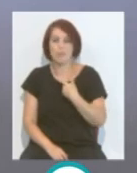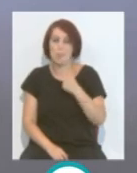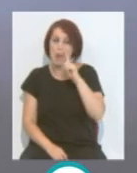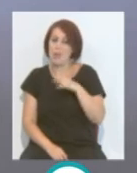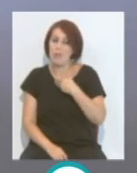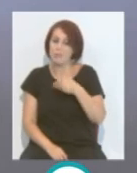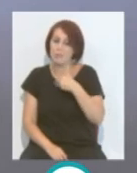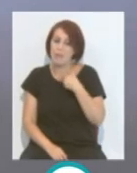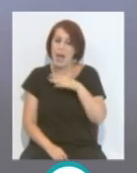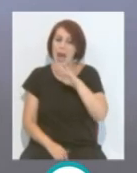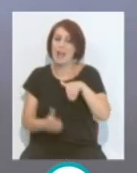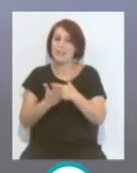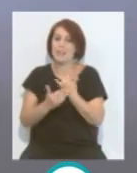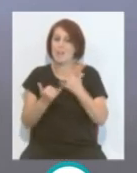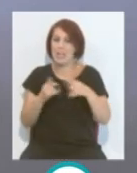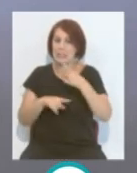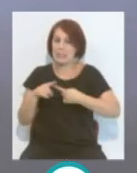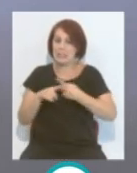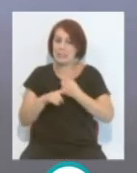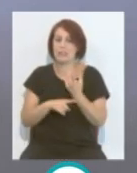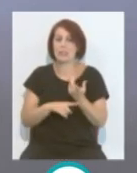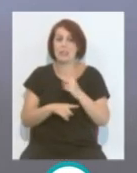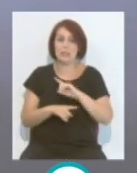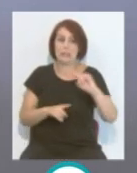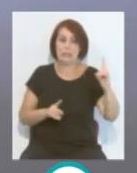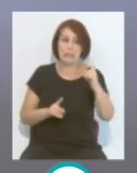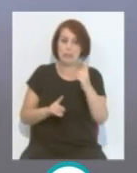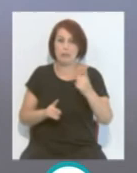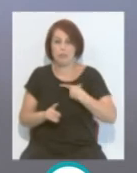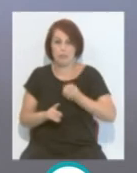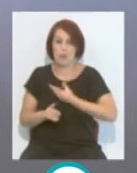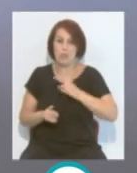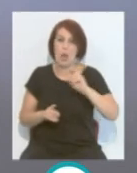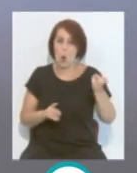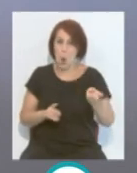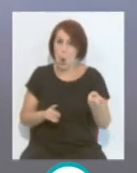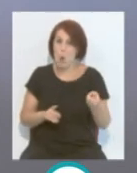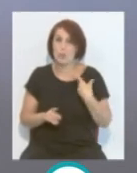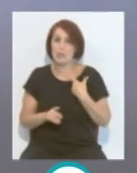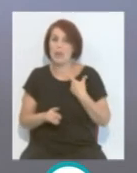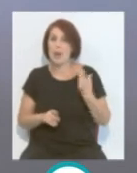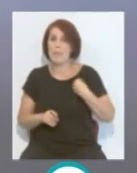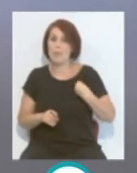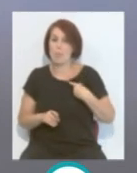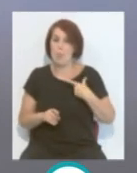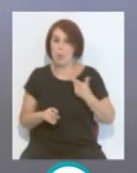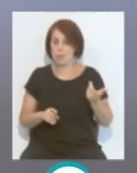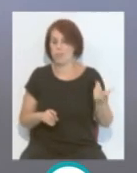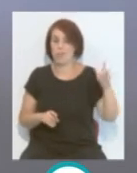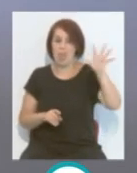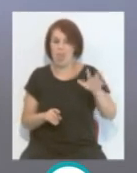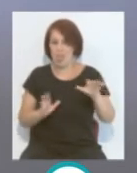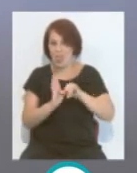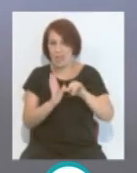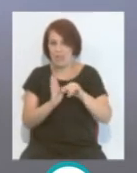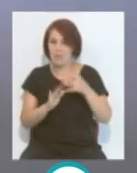hasta alcanzar las semifinales cuando ya nos crucemos con otra de las favoritas que se miden en el mismo lado del cuadro. Y también hemos